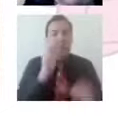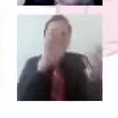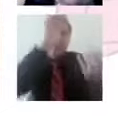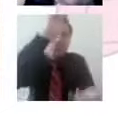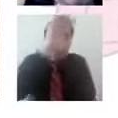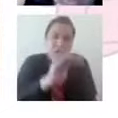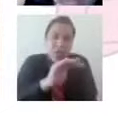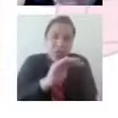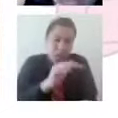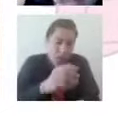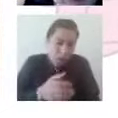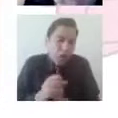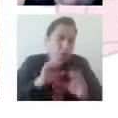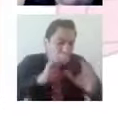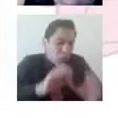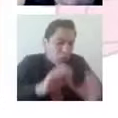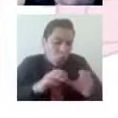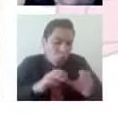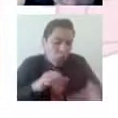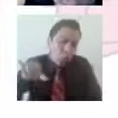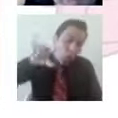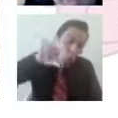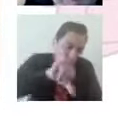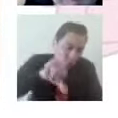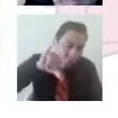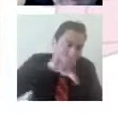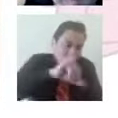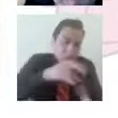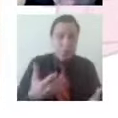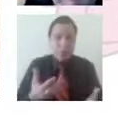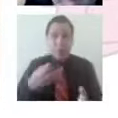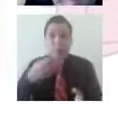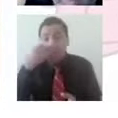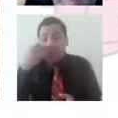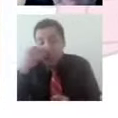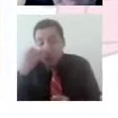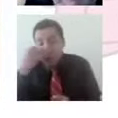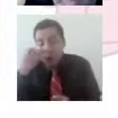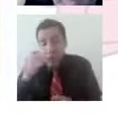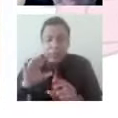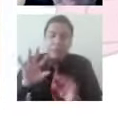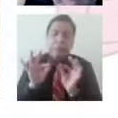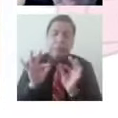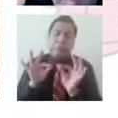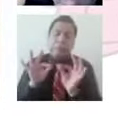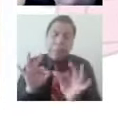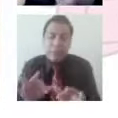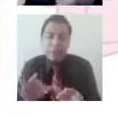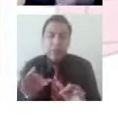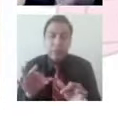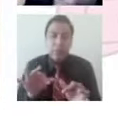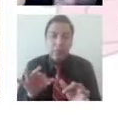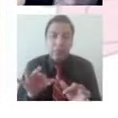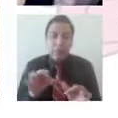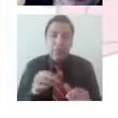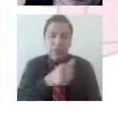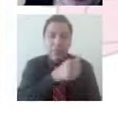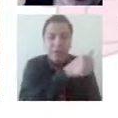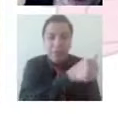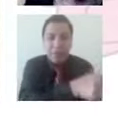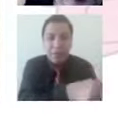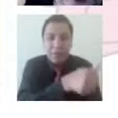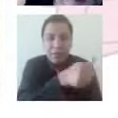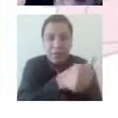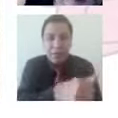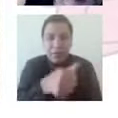todas esas situaciones o esos valores que nosotros vamos a tener en nuestra vida. ¿Qué tipo de pareja quiero